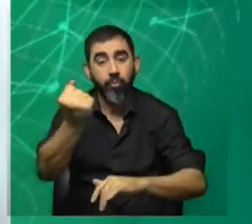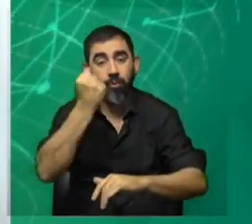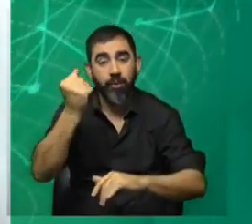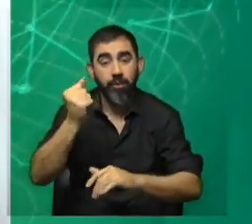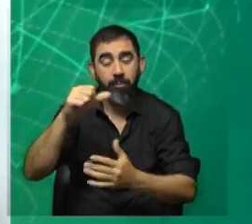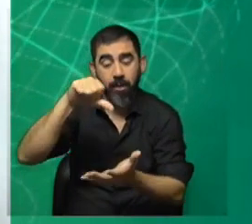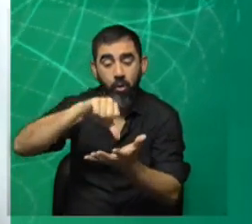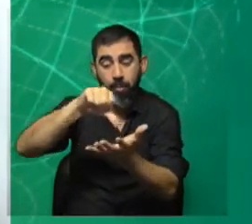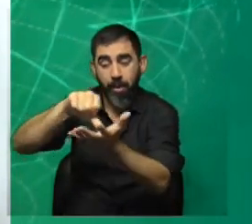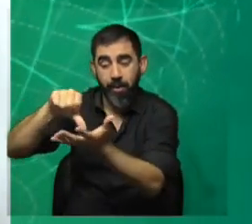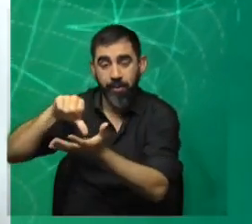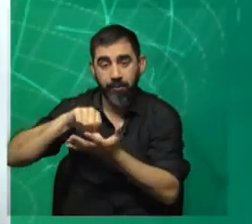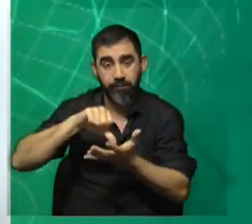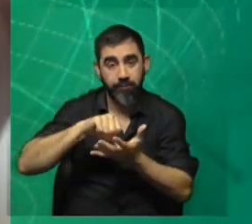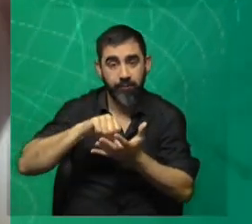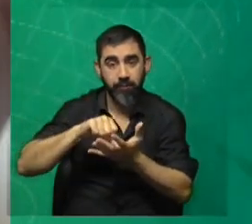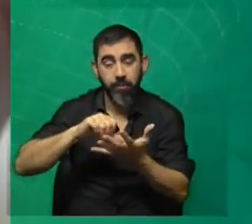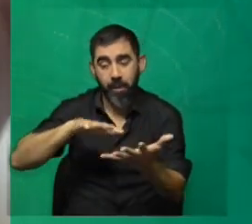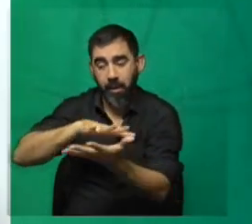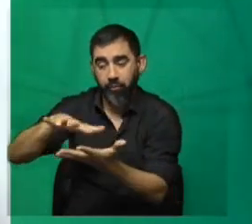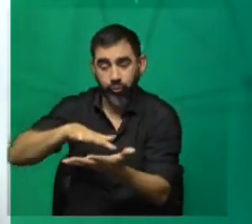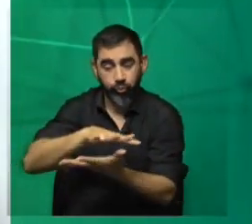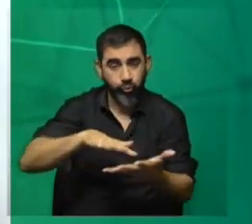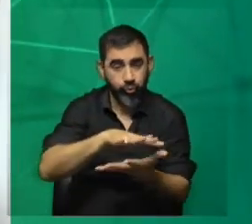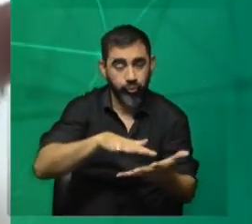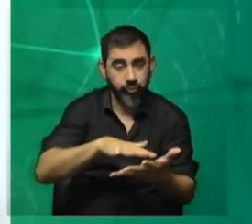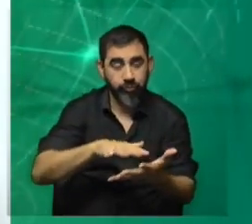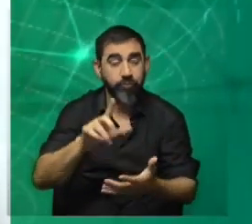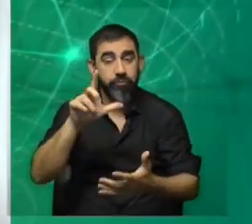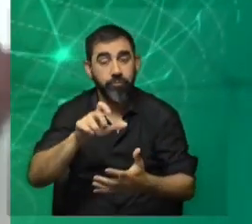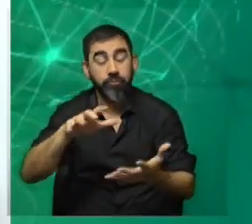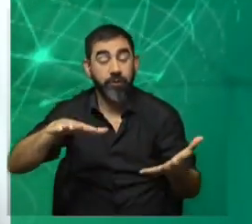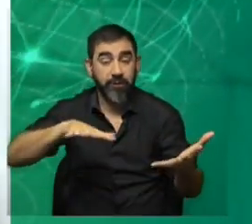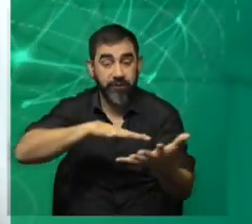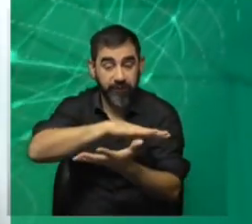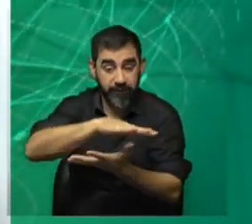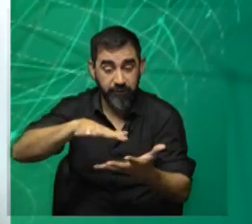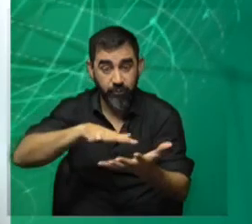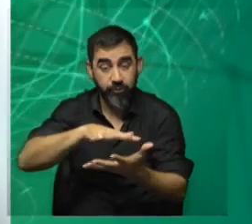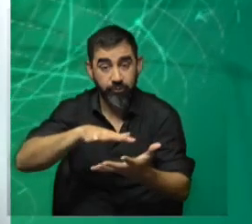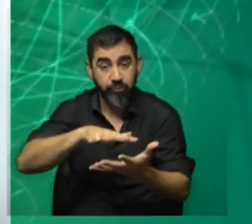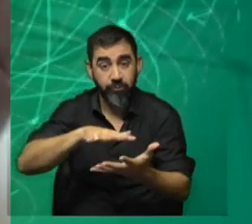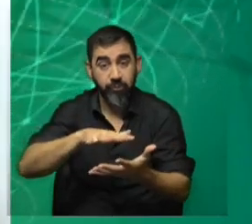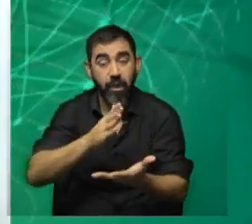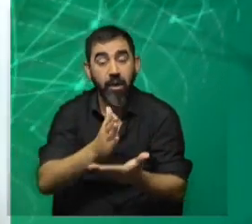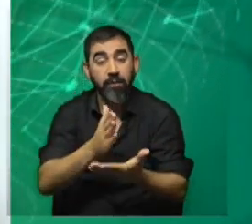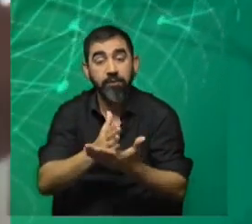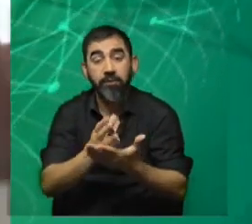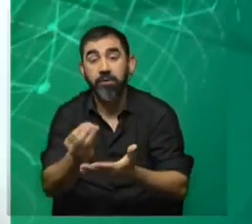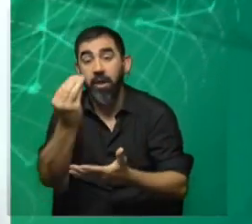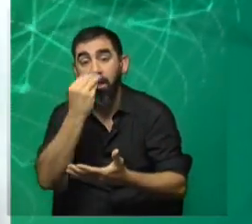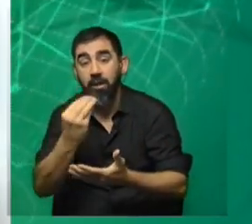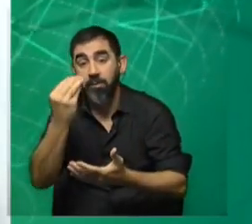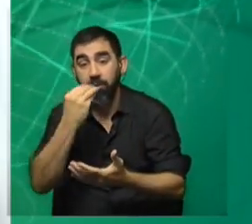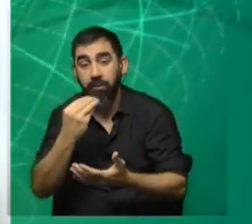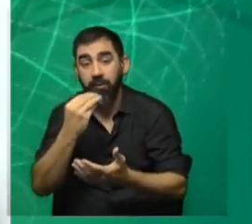nuestros países, para la región. Y está claro que la situación de asistencia alimentaria